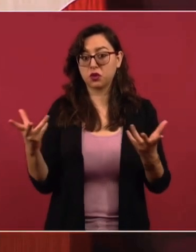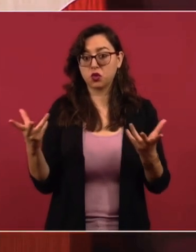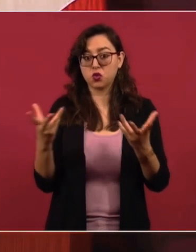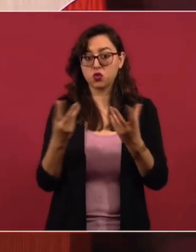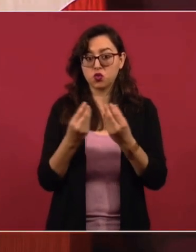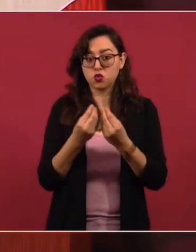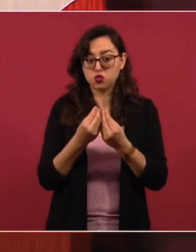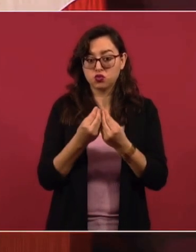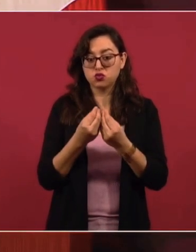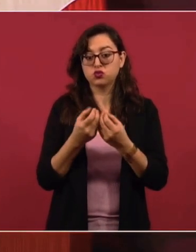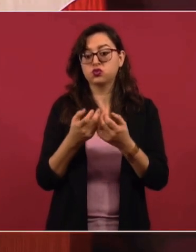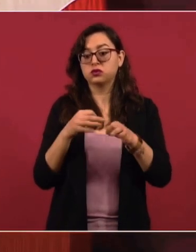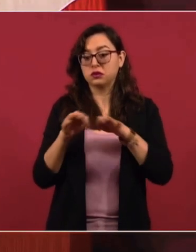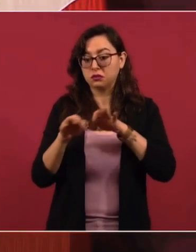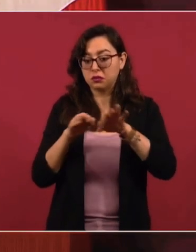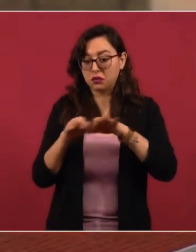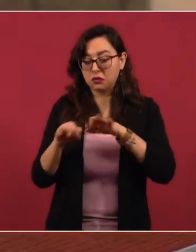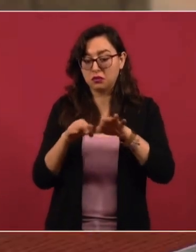muy poquito,